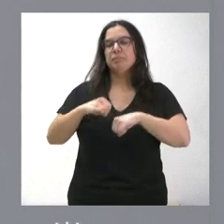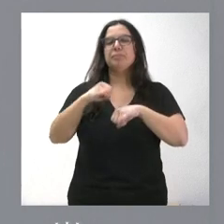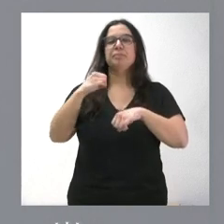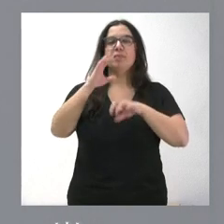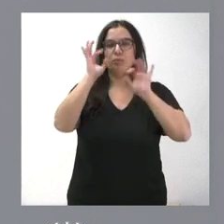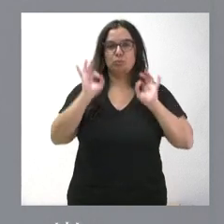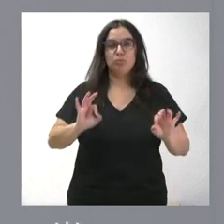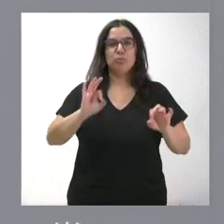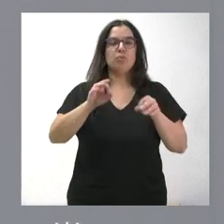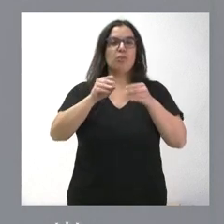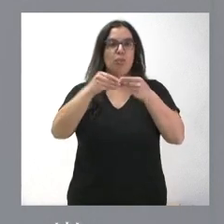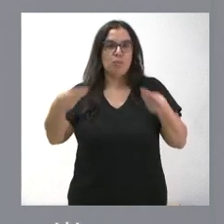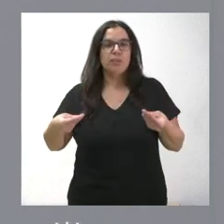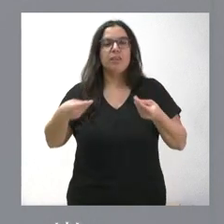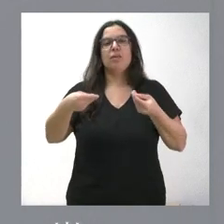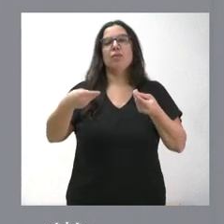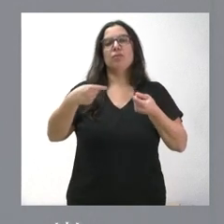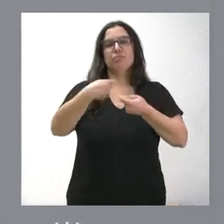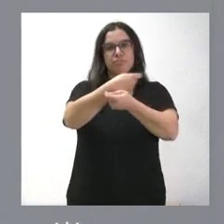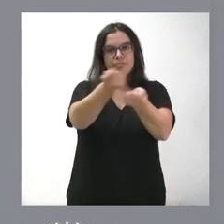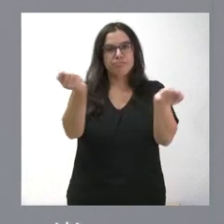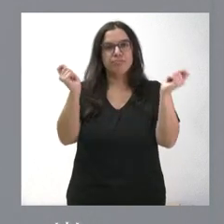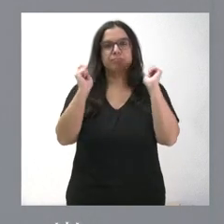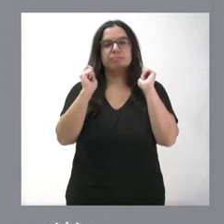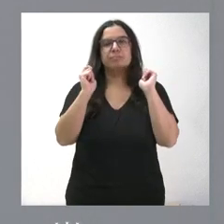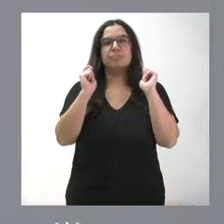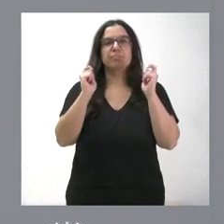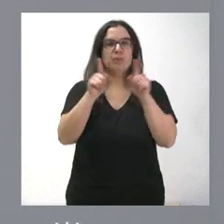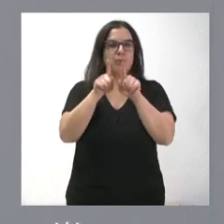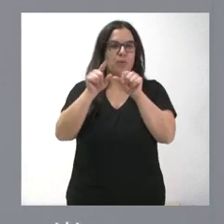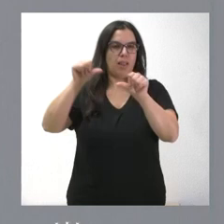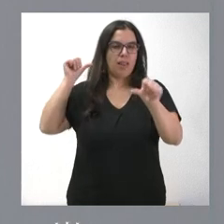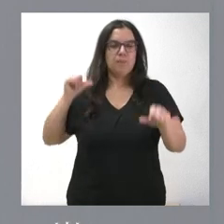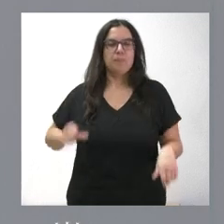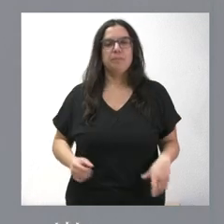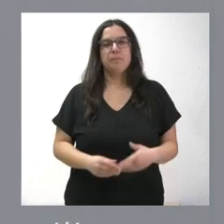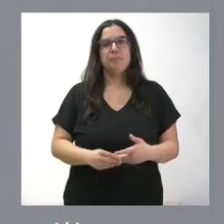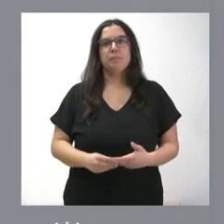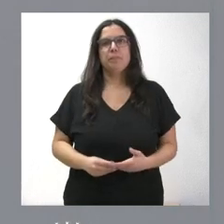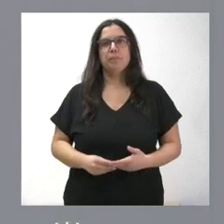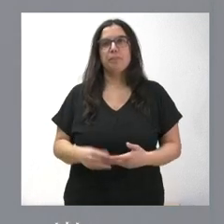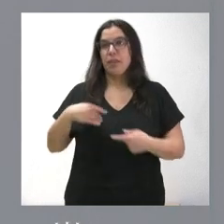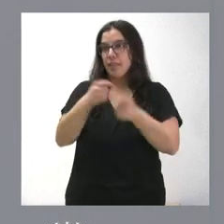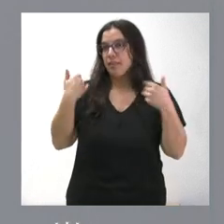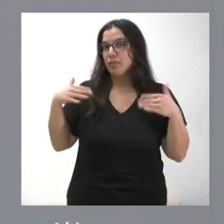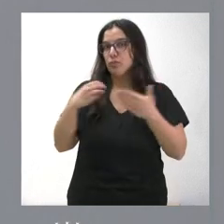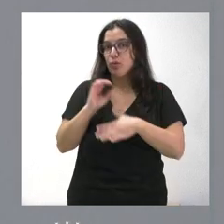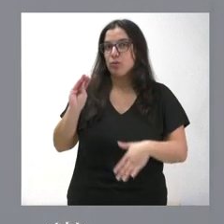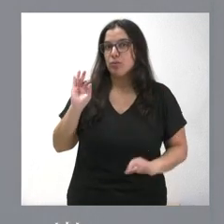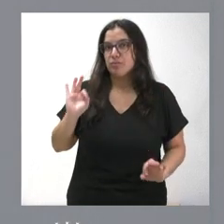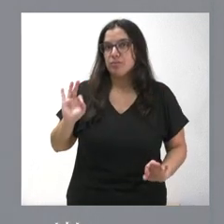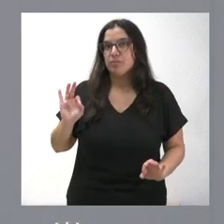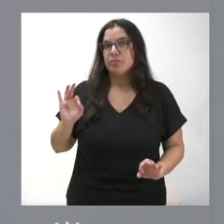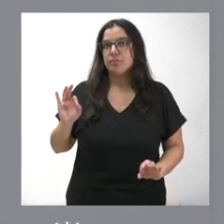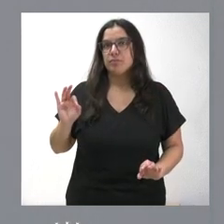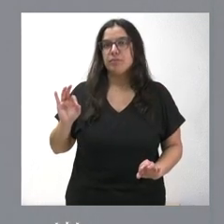repartida la documentación, como en otras ocasiones. Ya se ha mordado a todo el mundo, ¿no? Ha tenido, pero